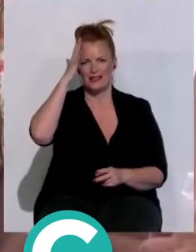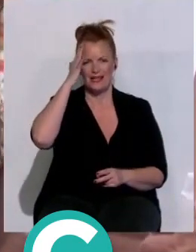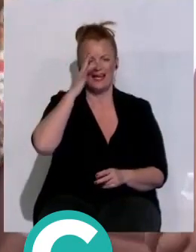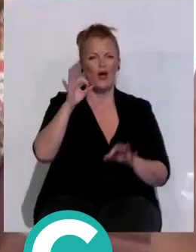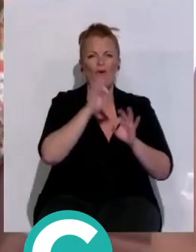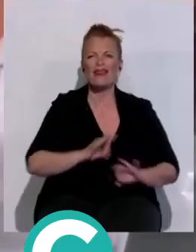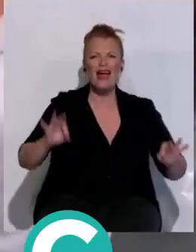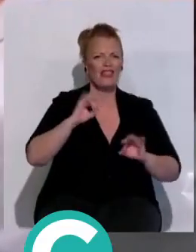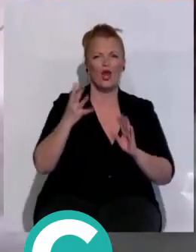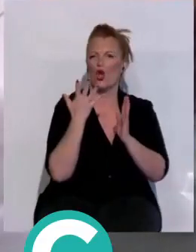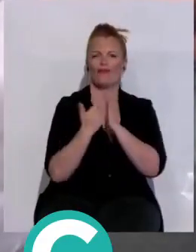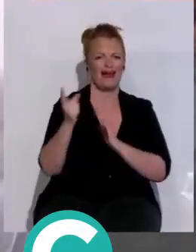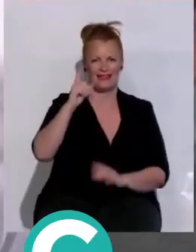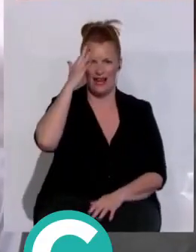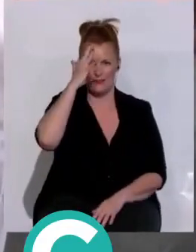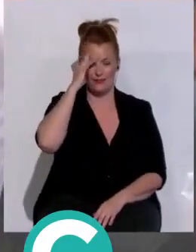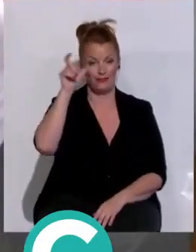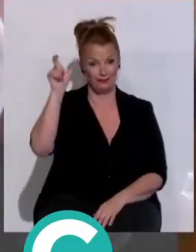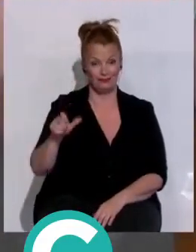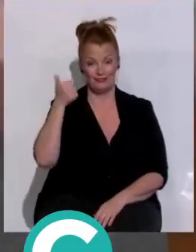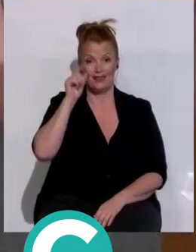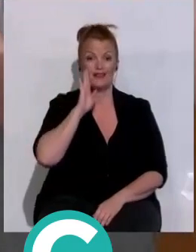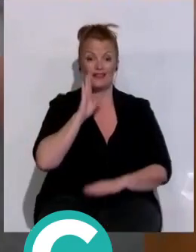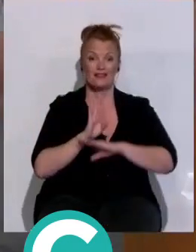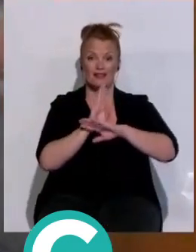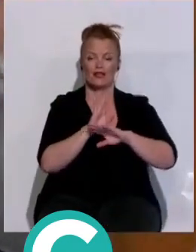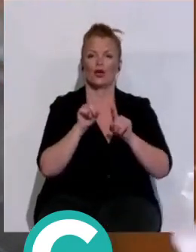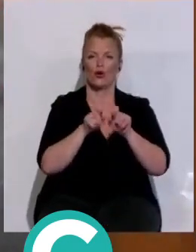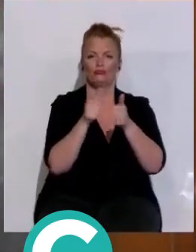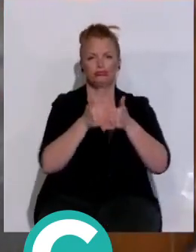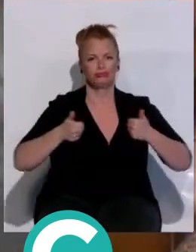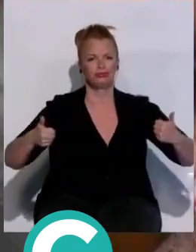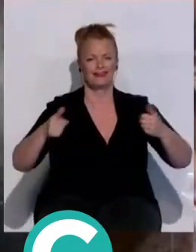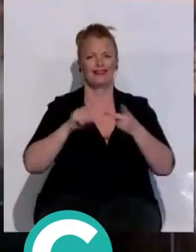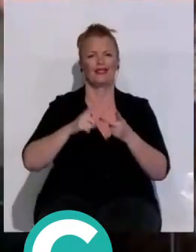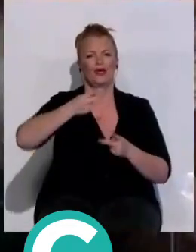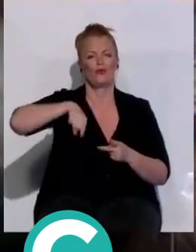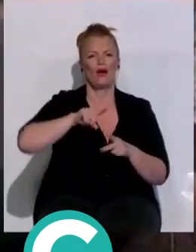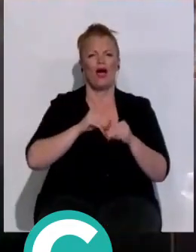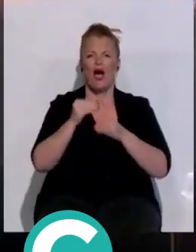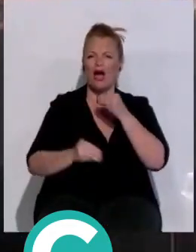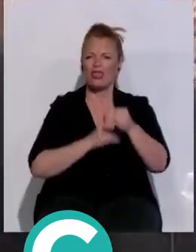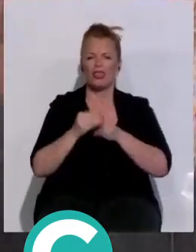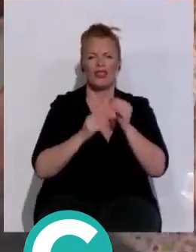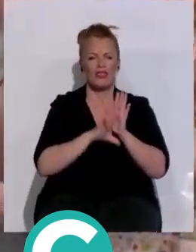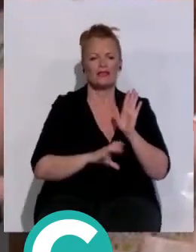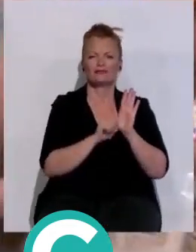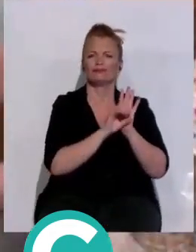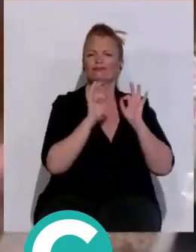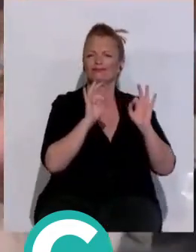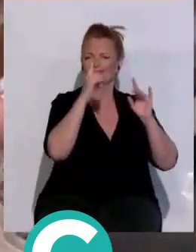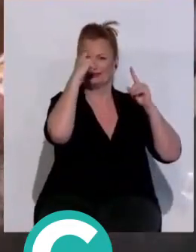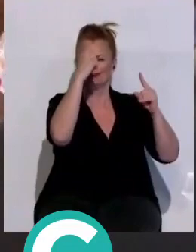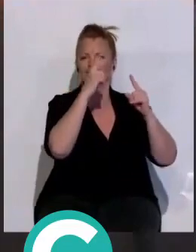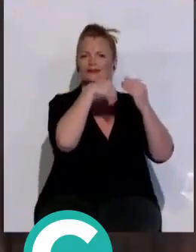nos va a quitar lo que somos. David de la Cruz, con el resto de integrantes de la candidatura de la anteizquierda gaditana, realizó la simbólica pegada de carteles